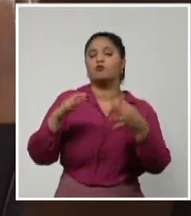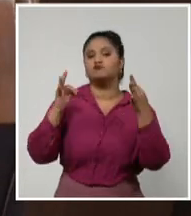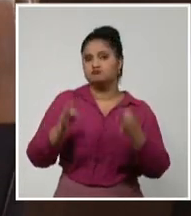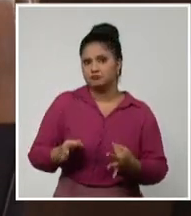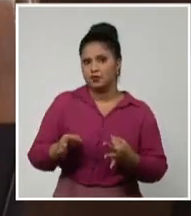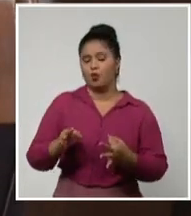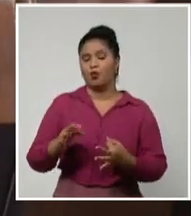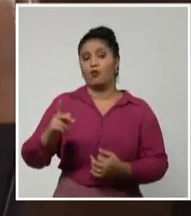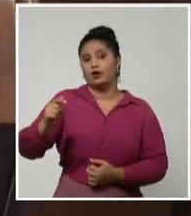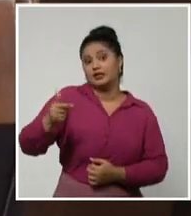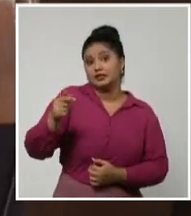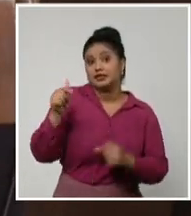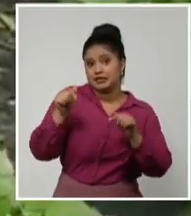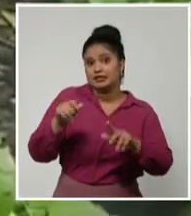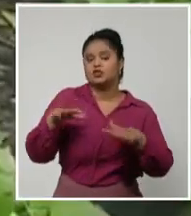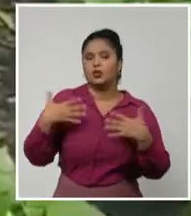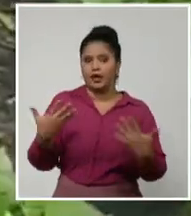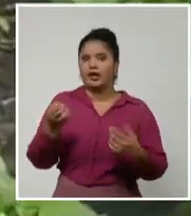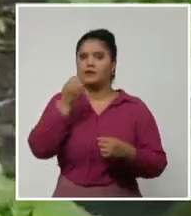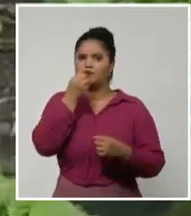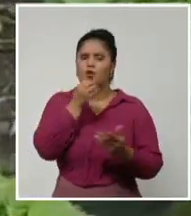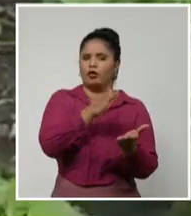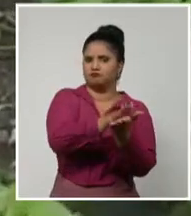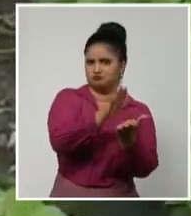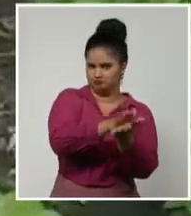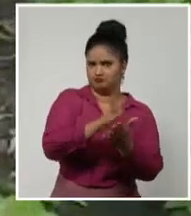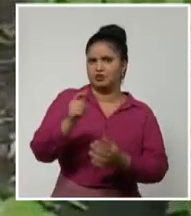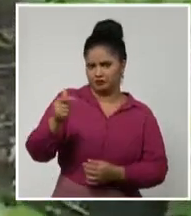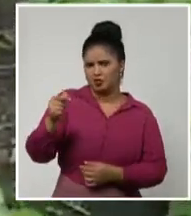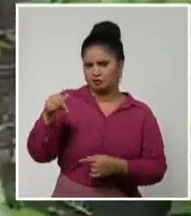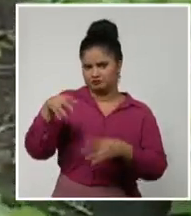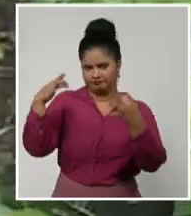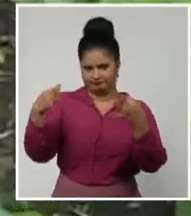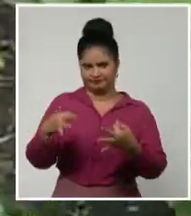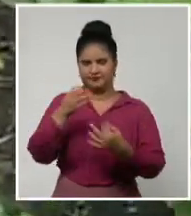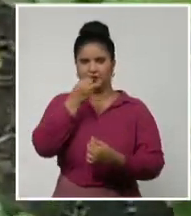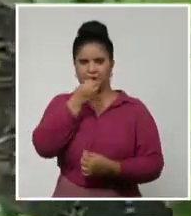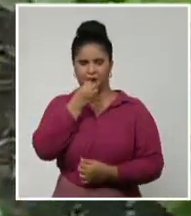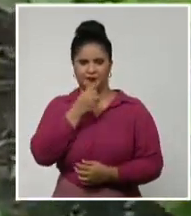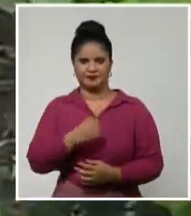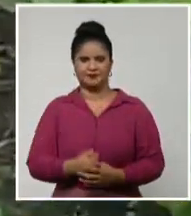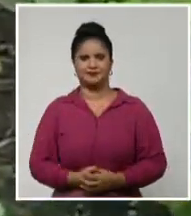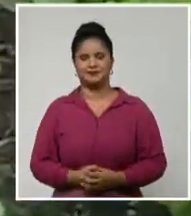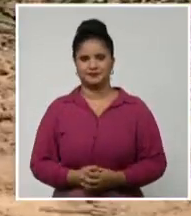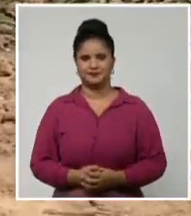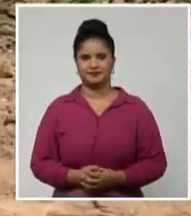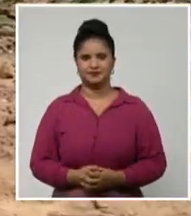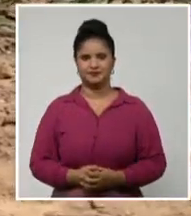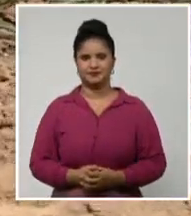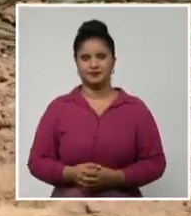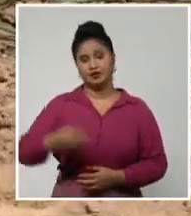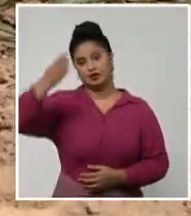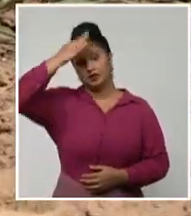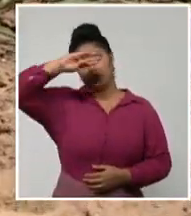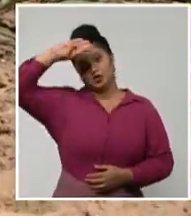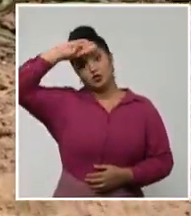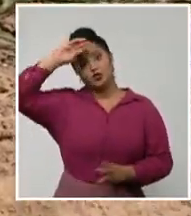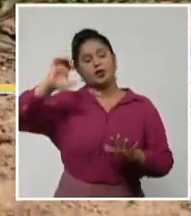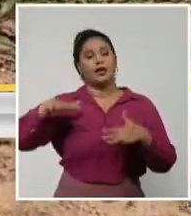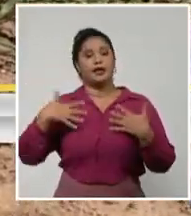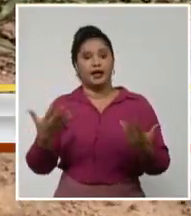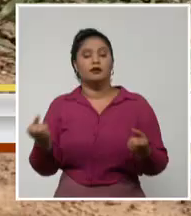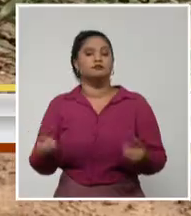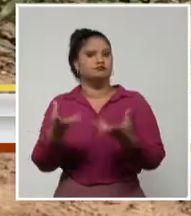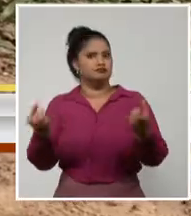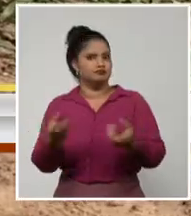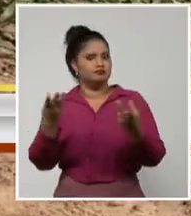también lo puede almacenar de un año para otro. La producción del grano registró un importante incremento en el país a partir de 2012, lo que redundó en la